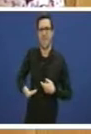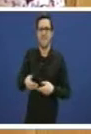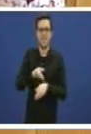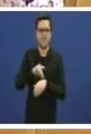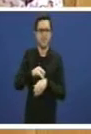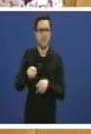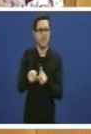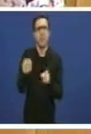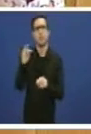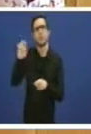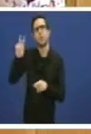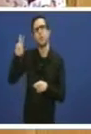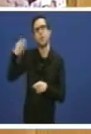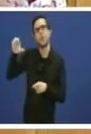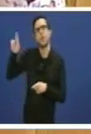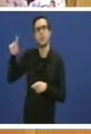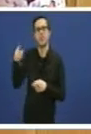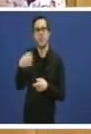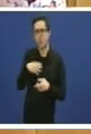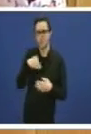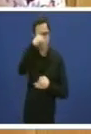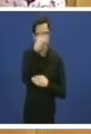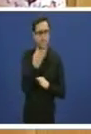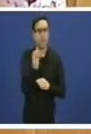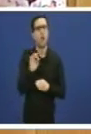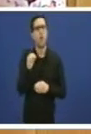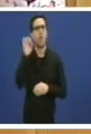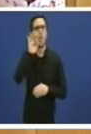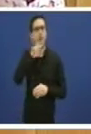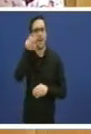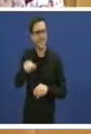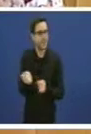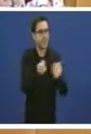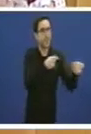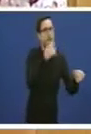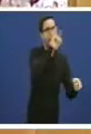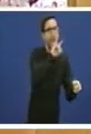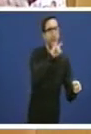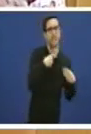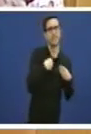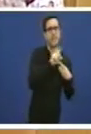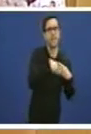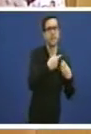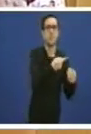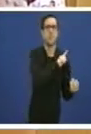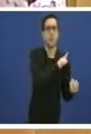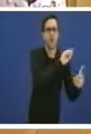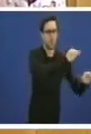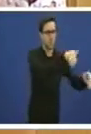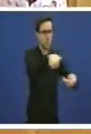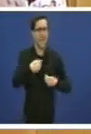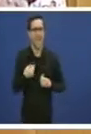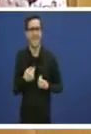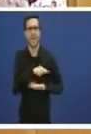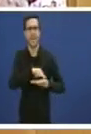decir a un galego que marchou emigrado a Canarias e que logo de estar dous meses no paro en Canarias volve e que non ten familiares